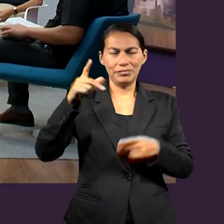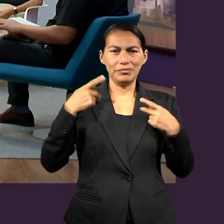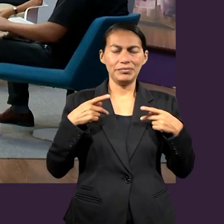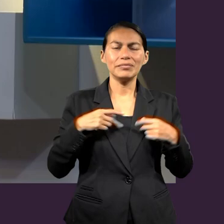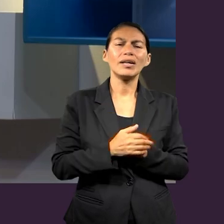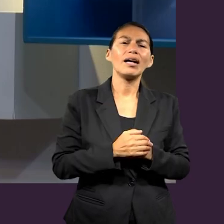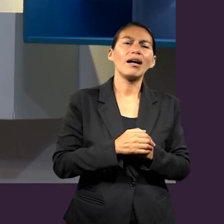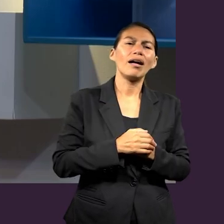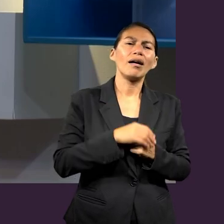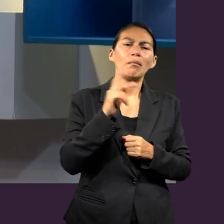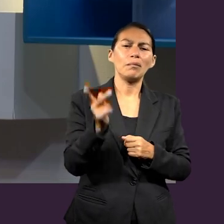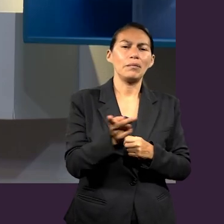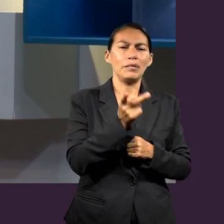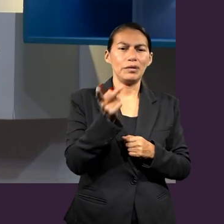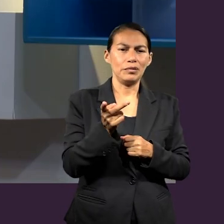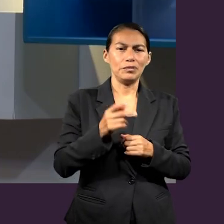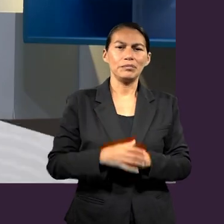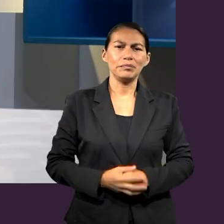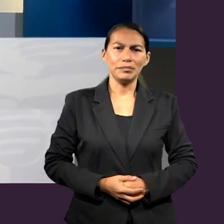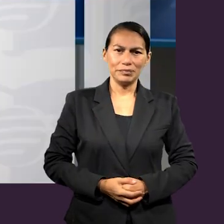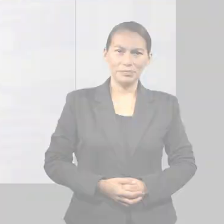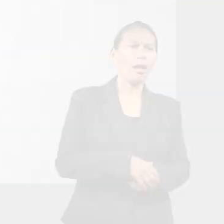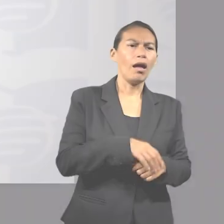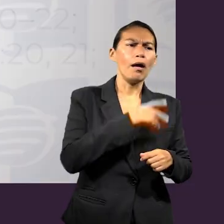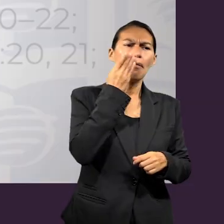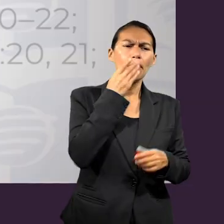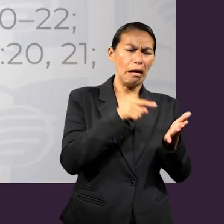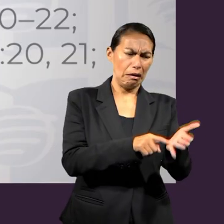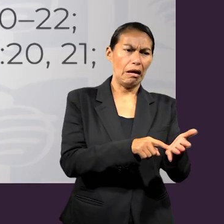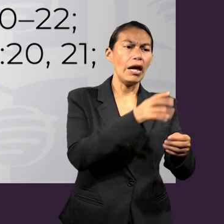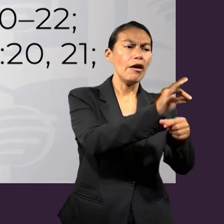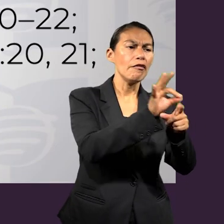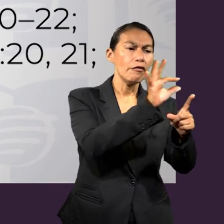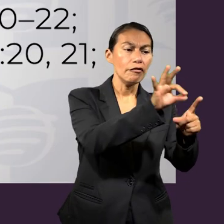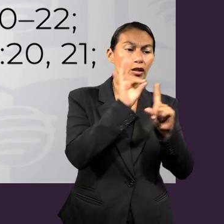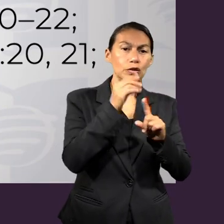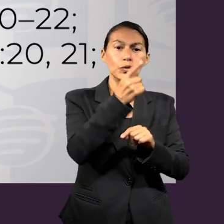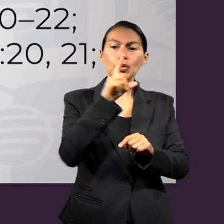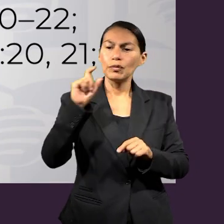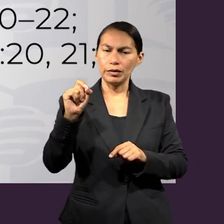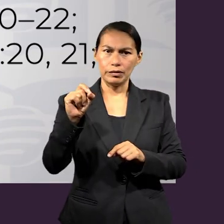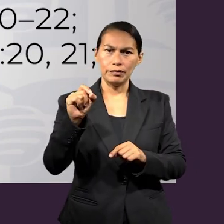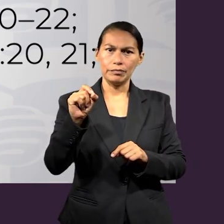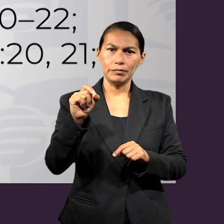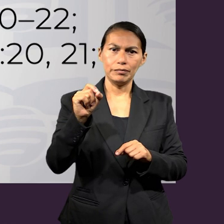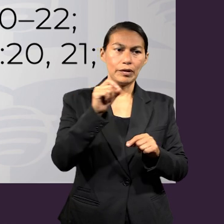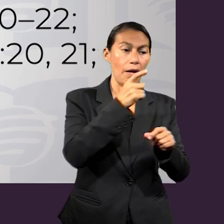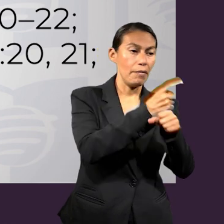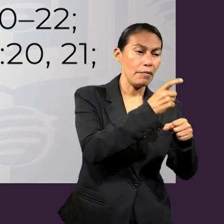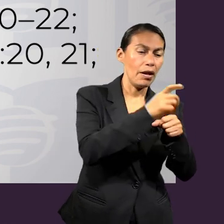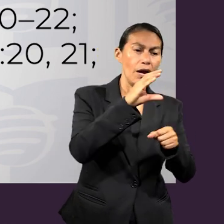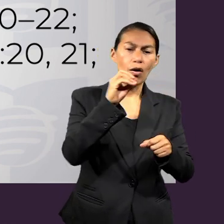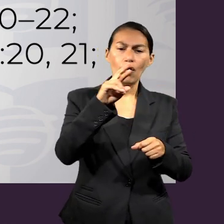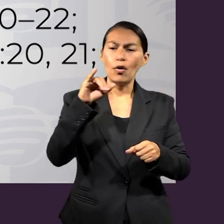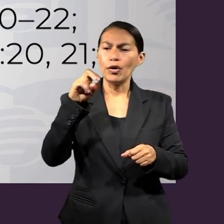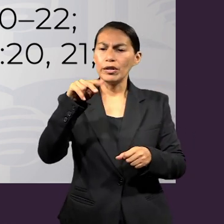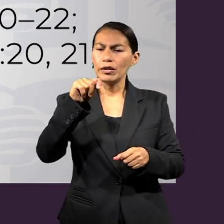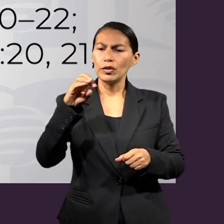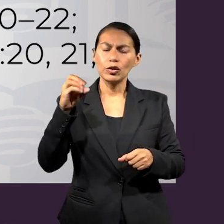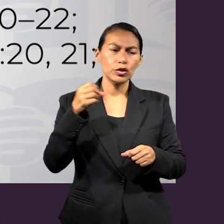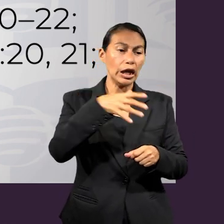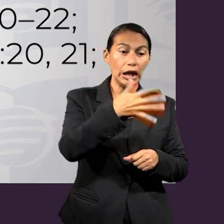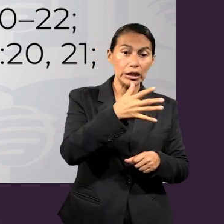así que vamos a pasar a esa sesión. Y la pregunta sería, ¿cómo se expresa el poder de Dios mediante la